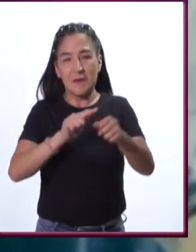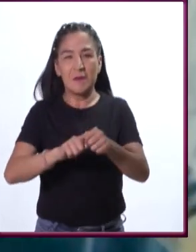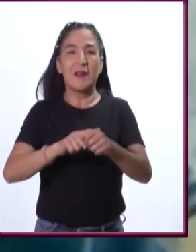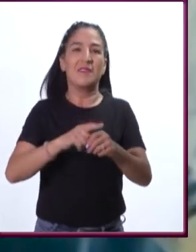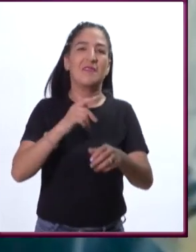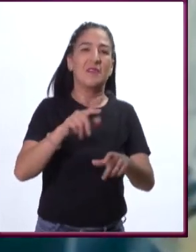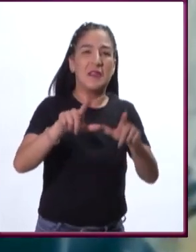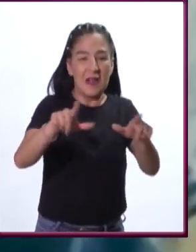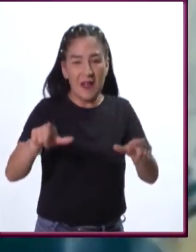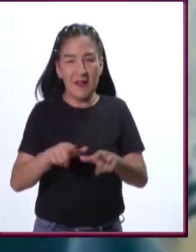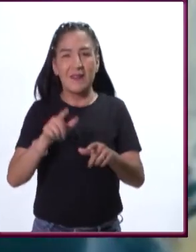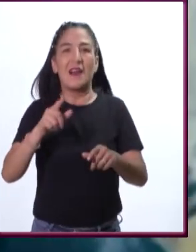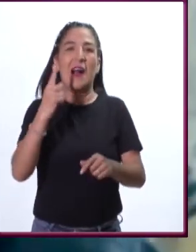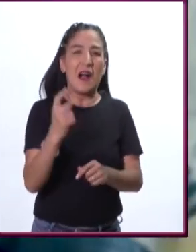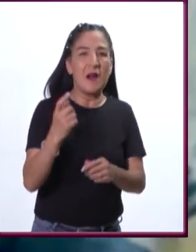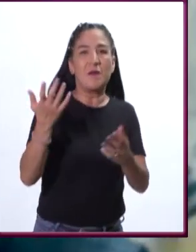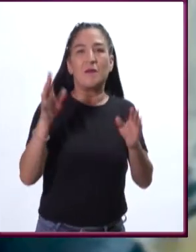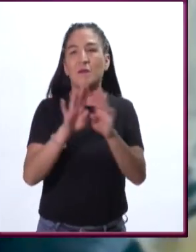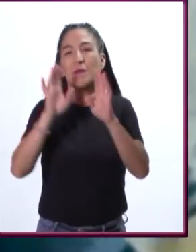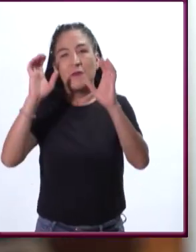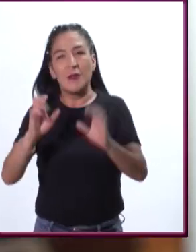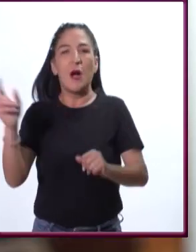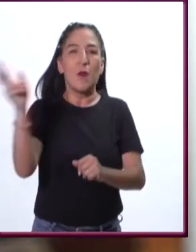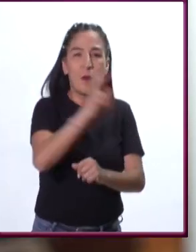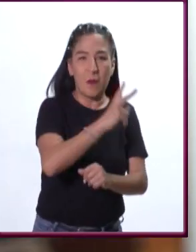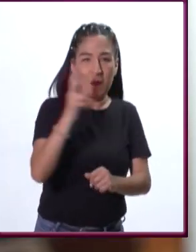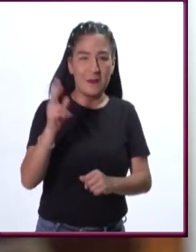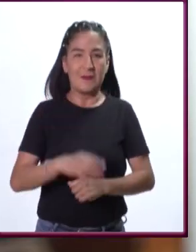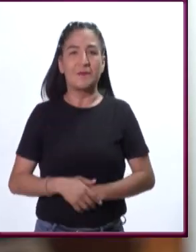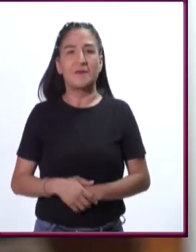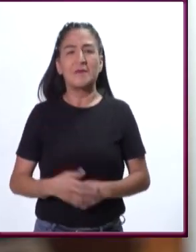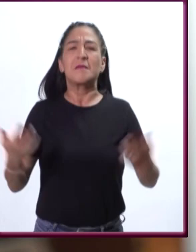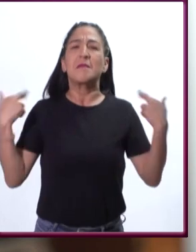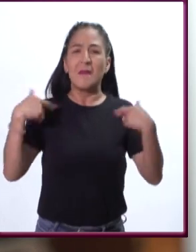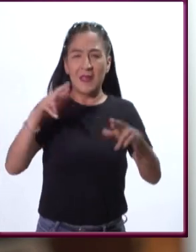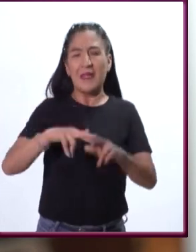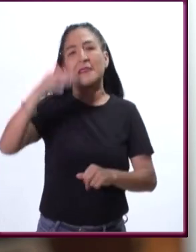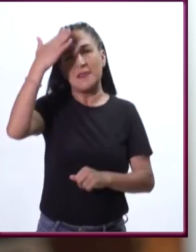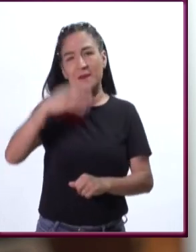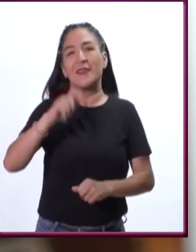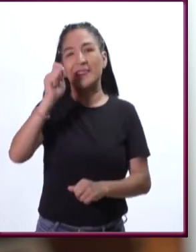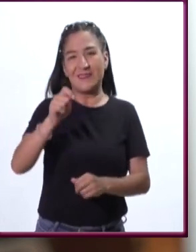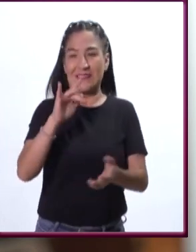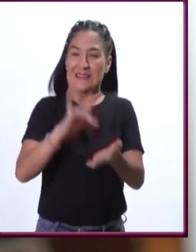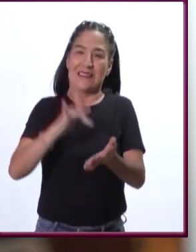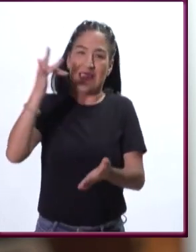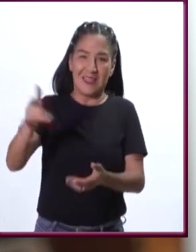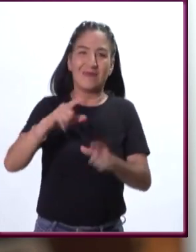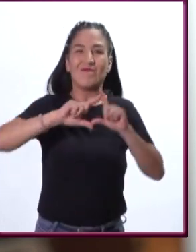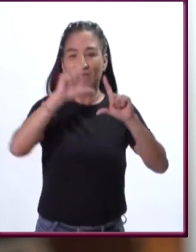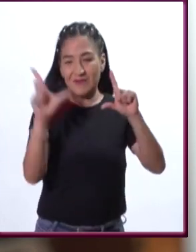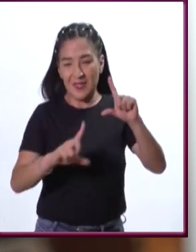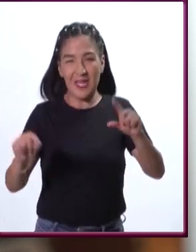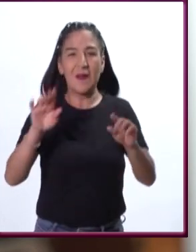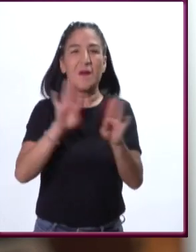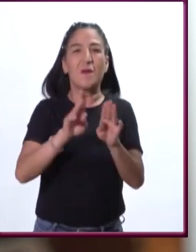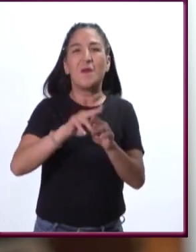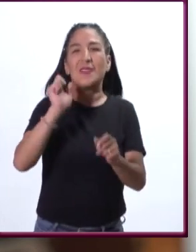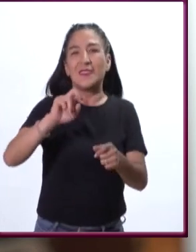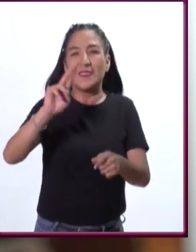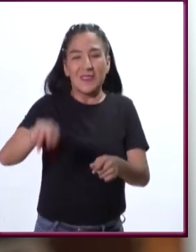suministrando el servicio. Maestra, sabemos que la riqueza natural de México es muy